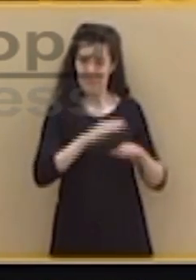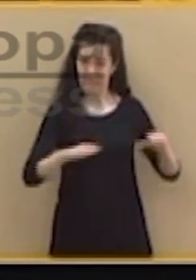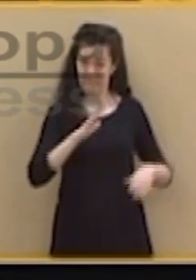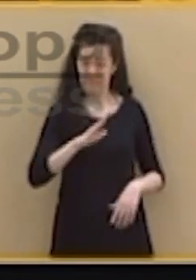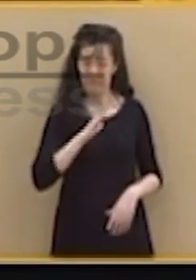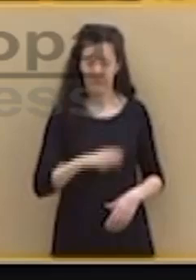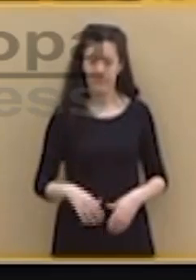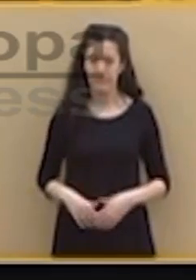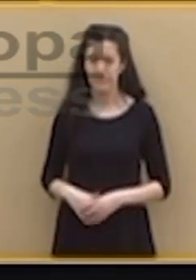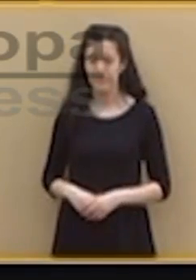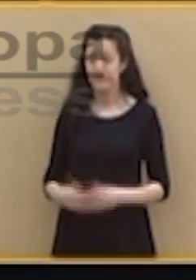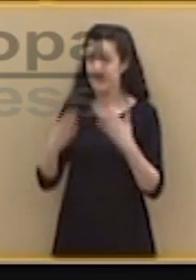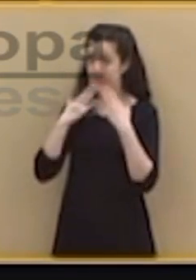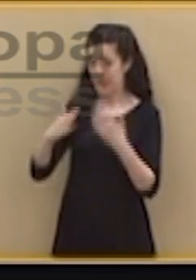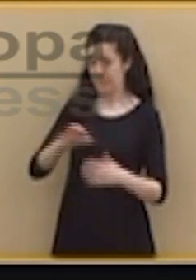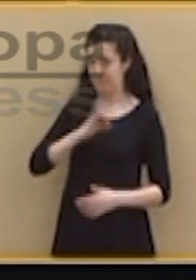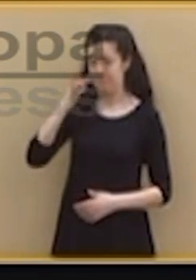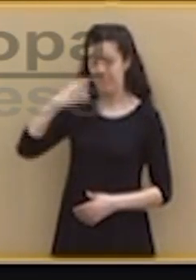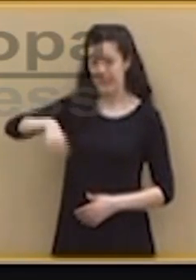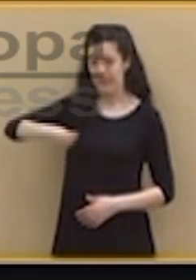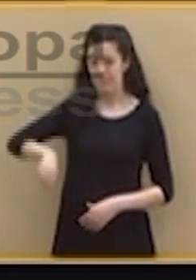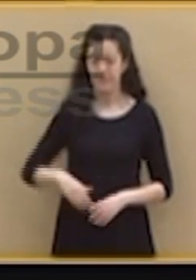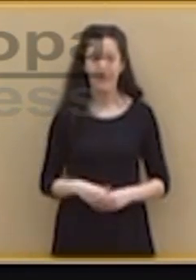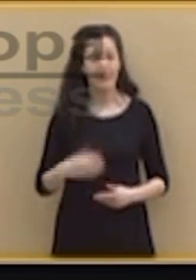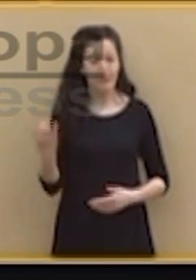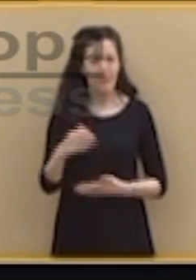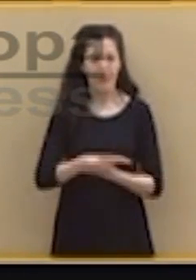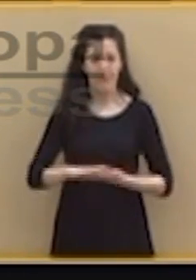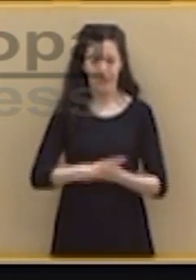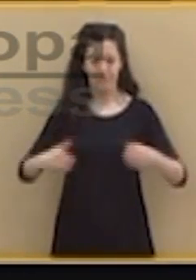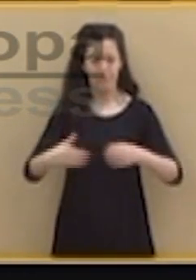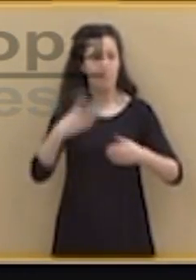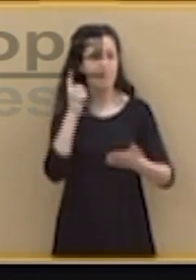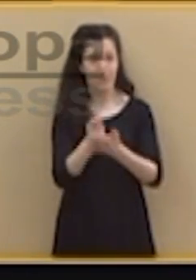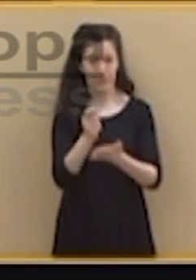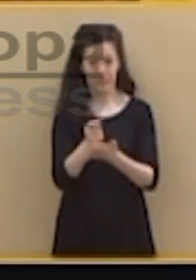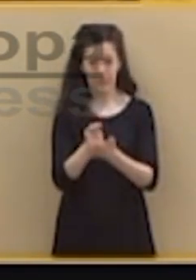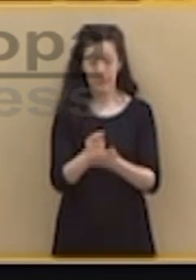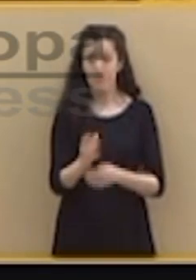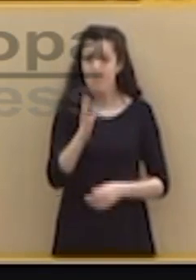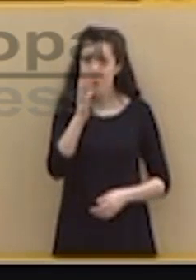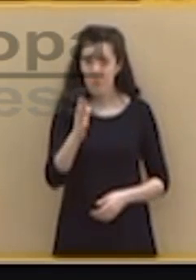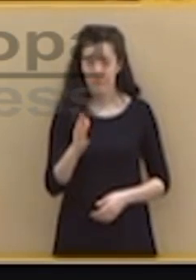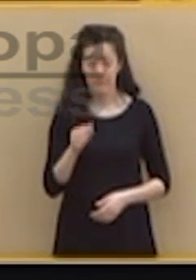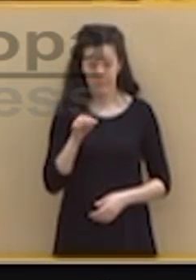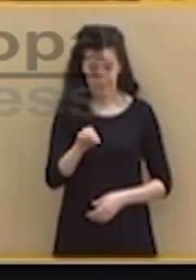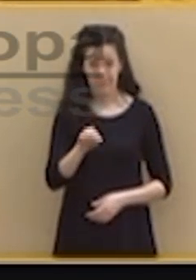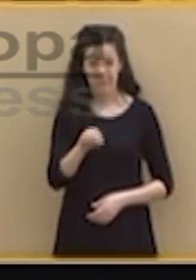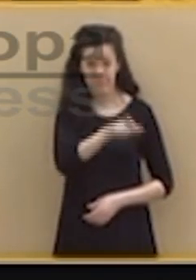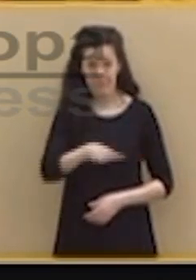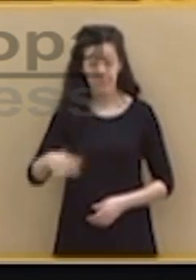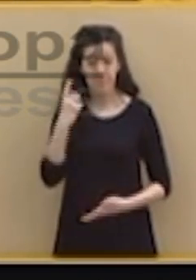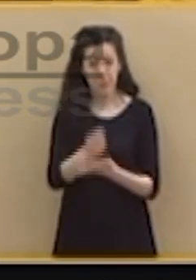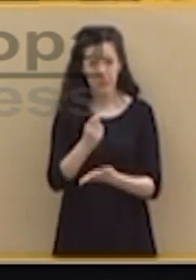Gracias, señora presidenta. Tenemos que hablarle a los pensionistas, porque los pensionistas han trabajado duramente para conseguir